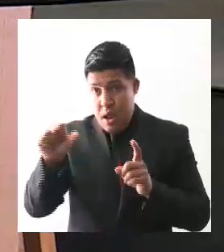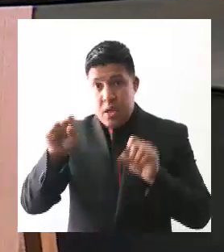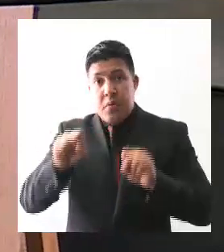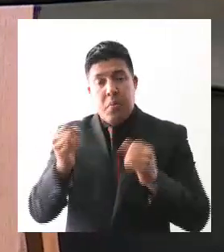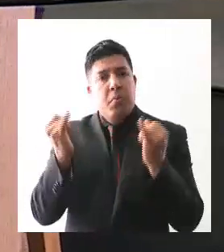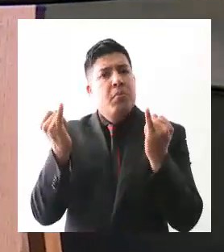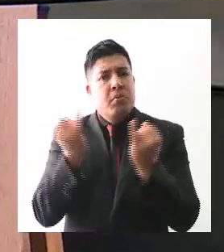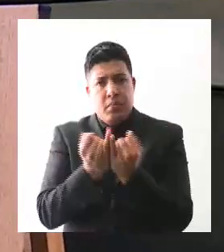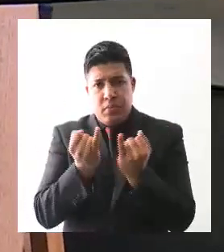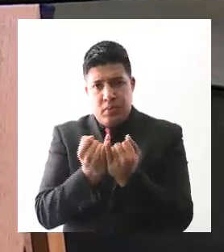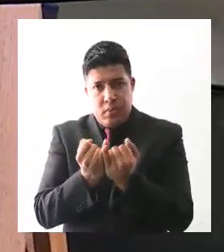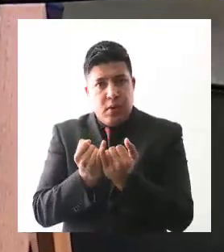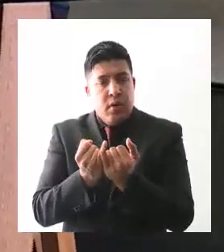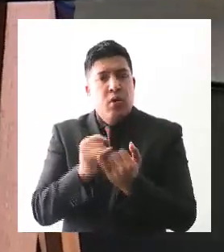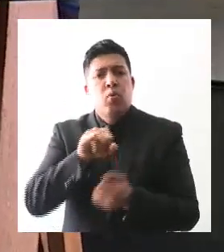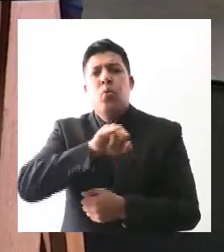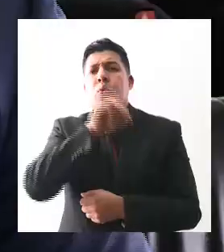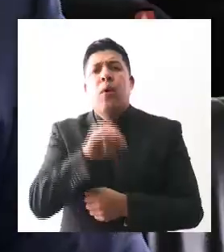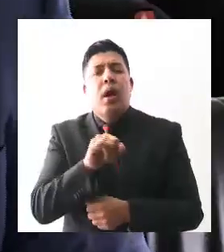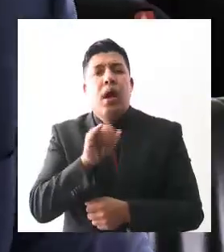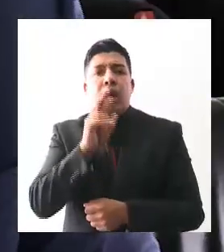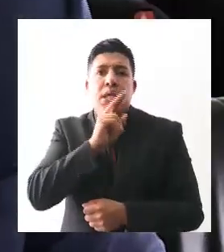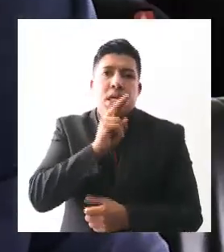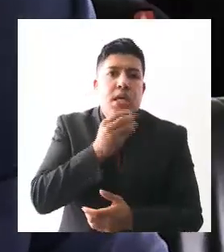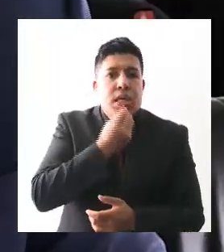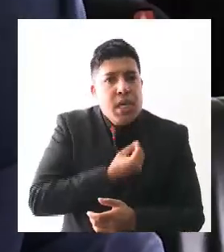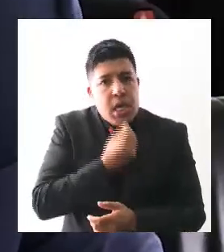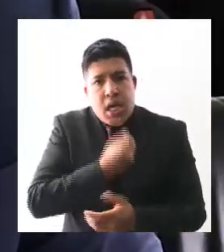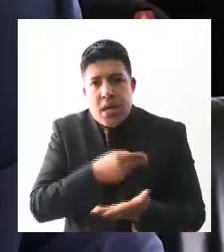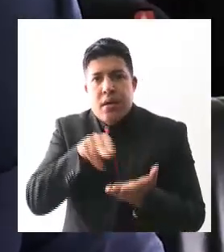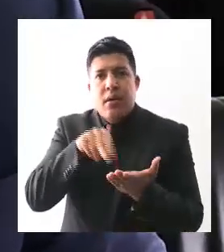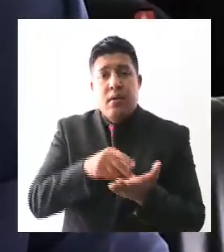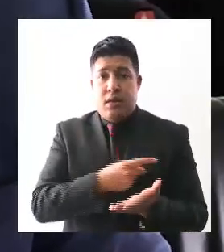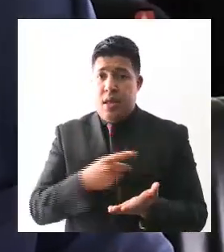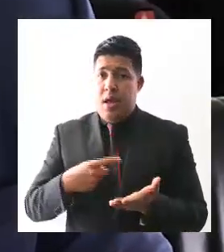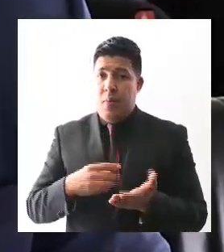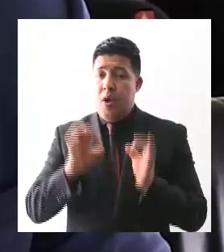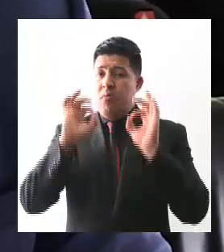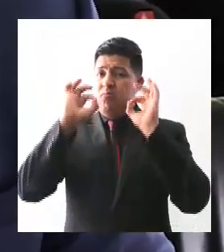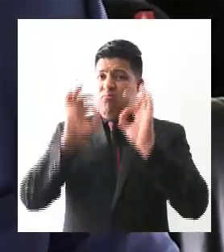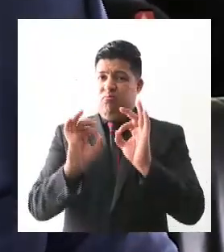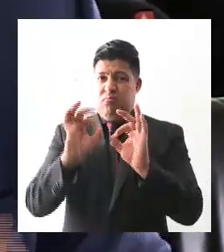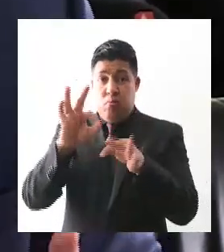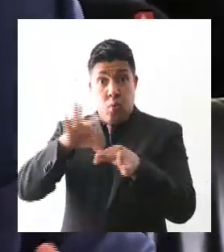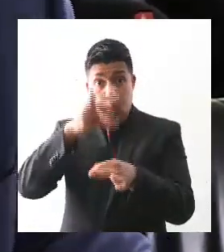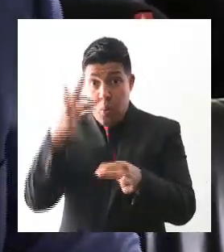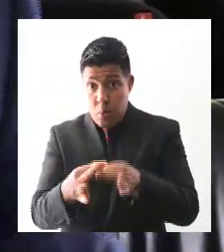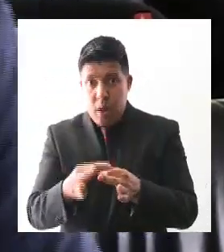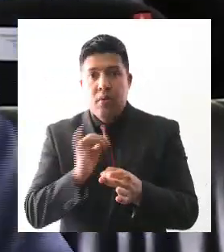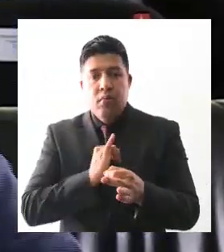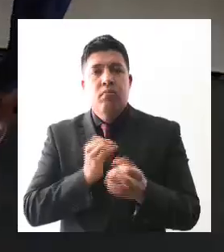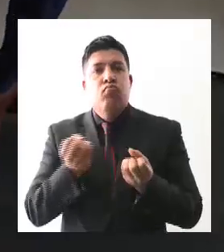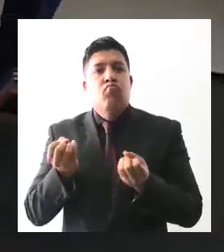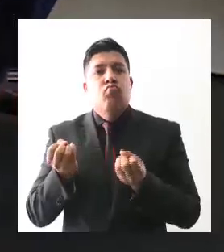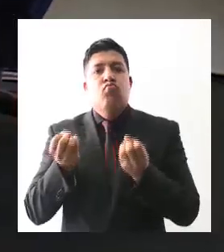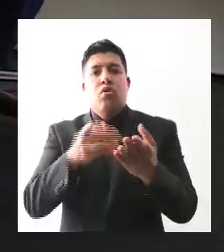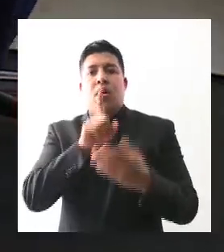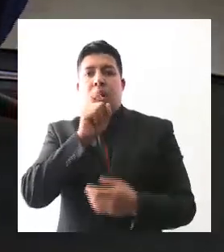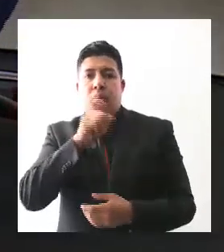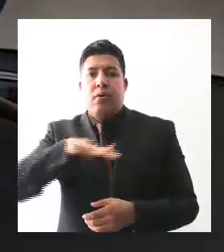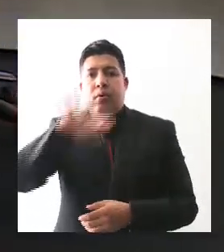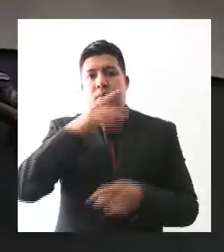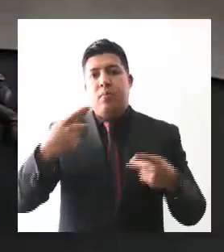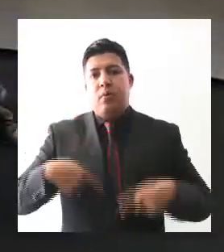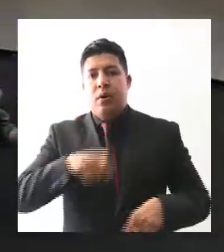ninguna urgencia presión sino la de que cumplan y defendamos el abasto de agua para los jaliscienses muy bien pues